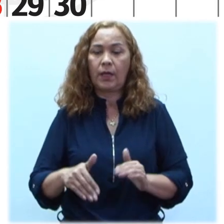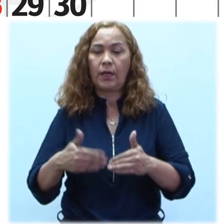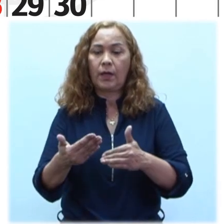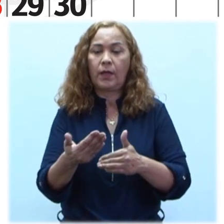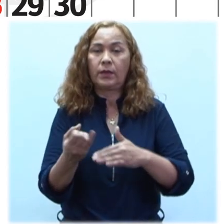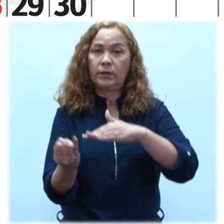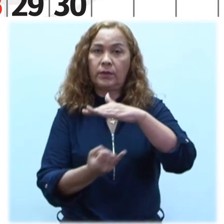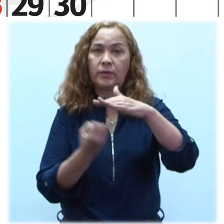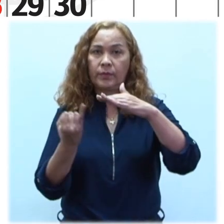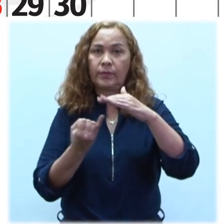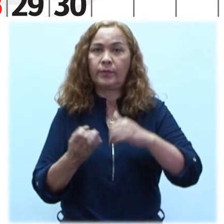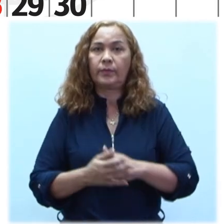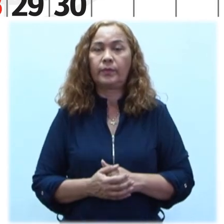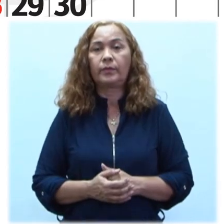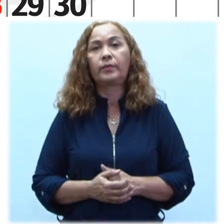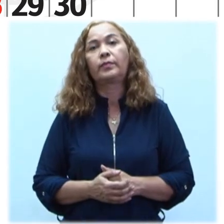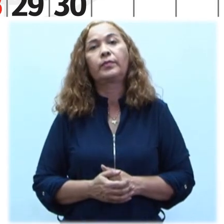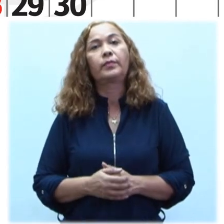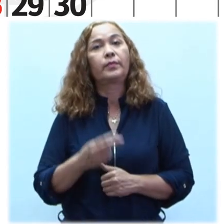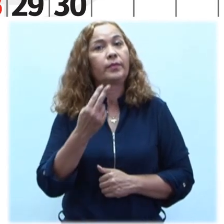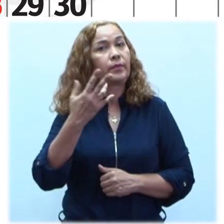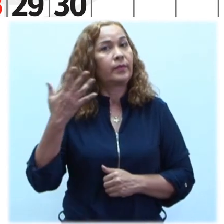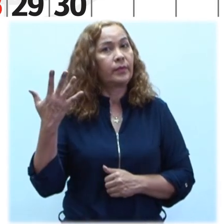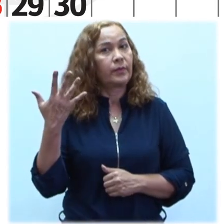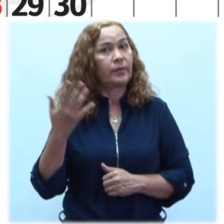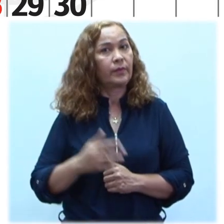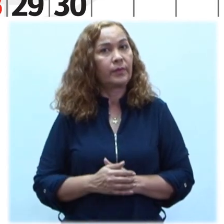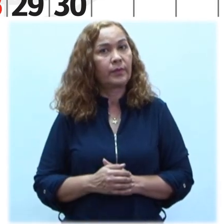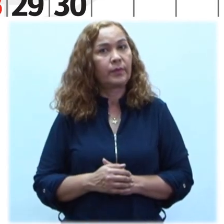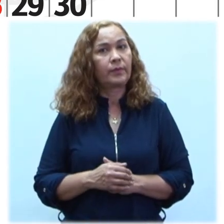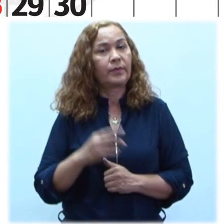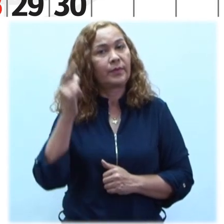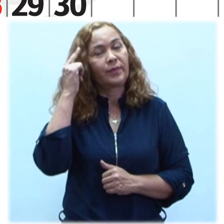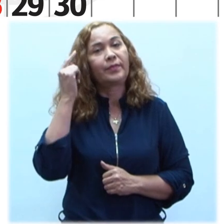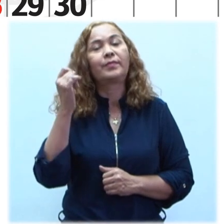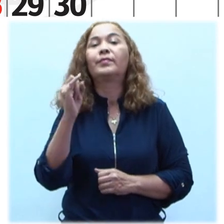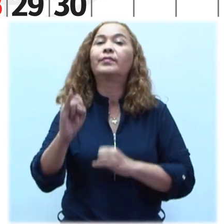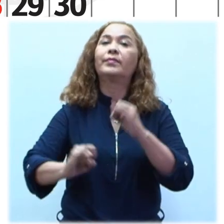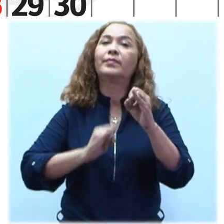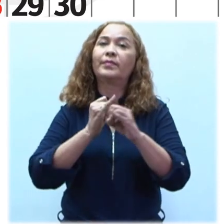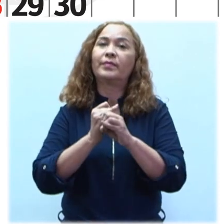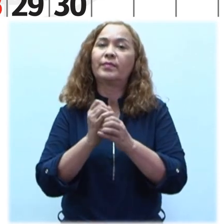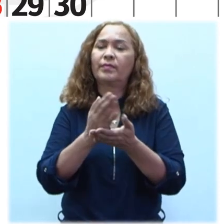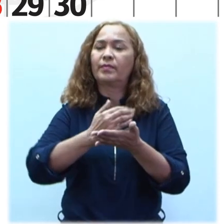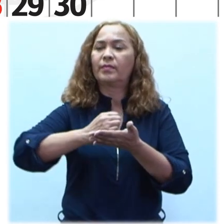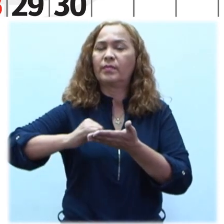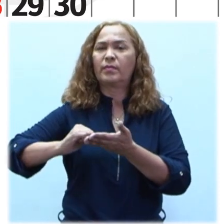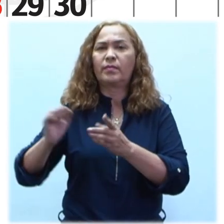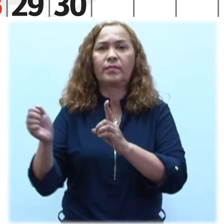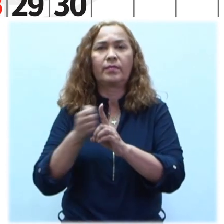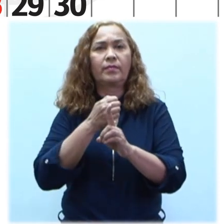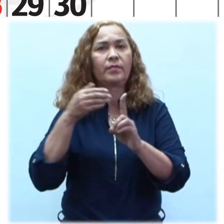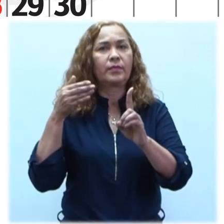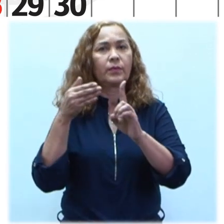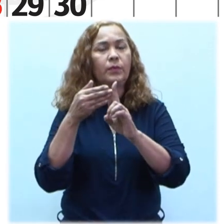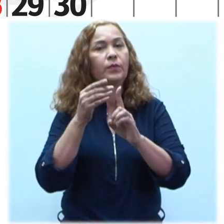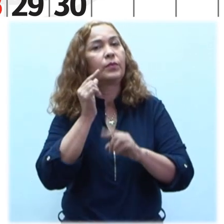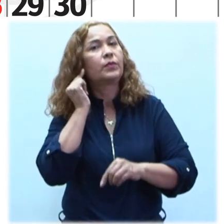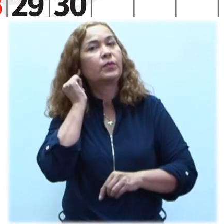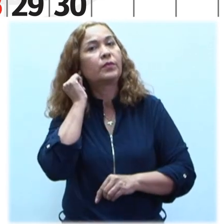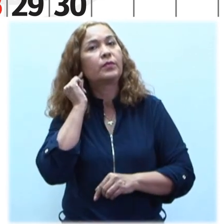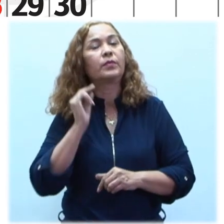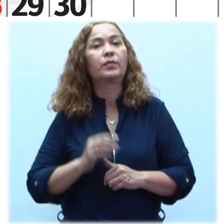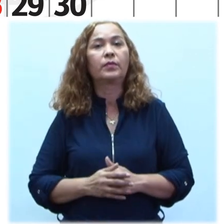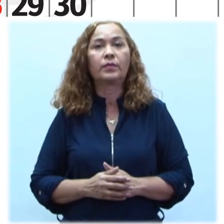Fase Institucional Día 25 Día Internacional para la Eliminación de la Violencia